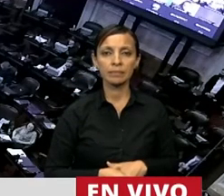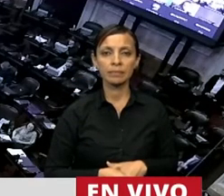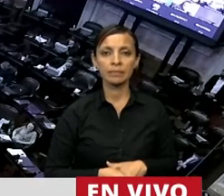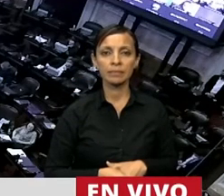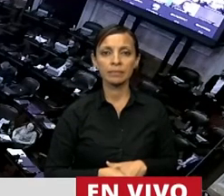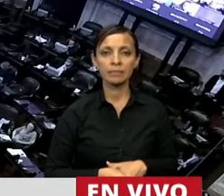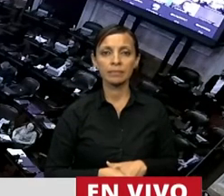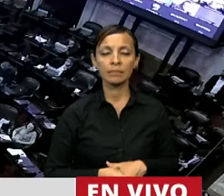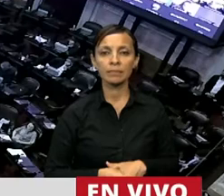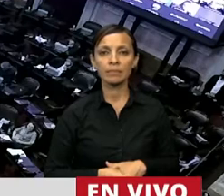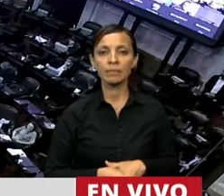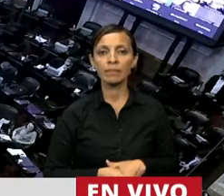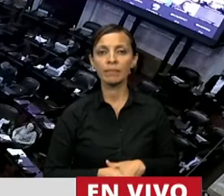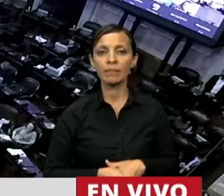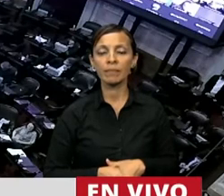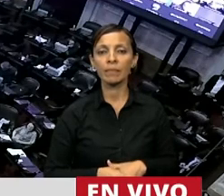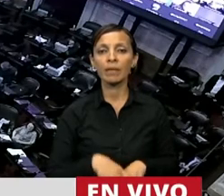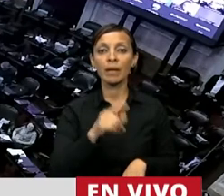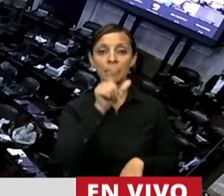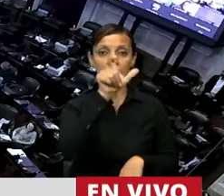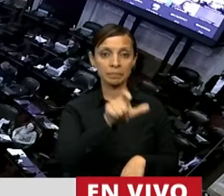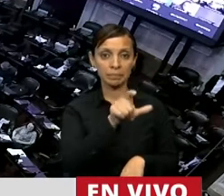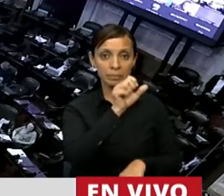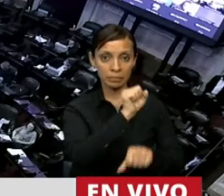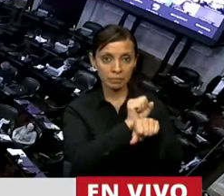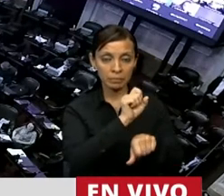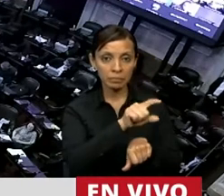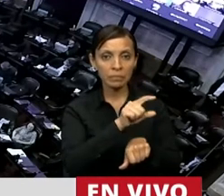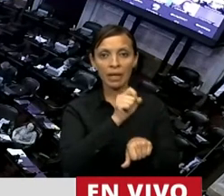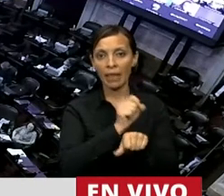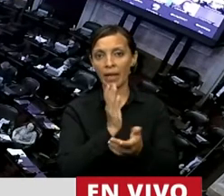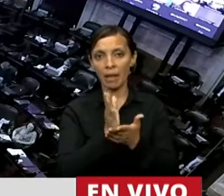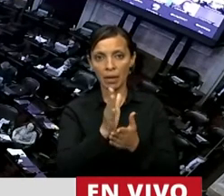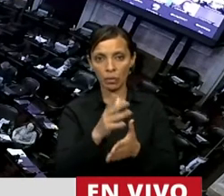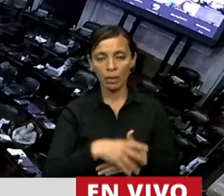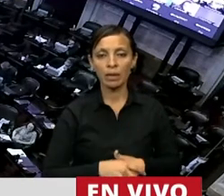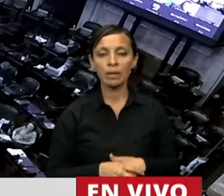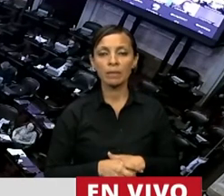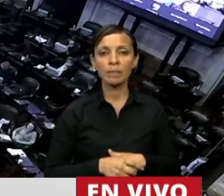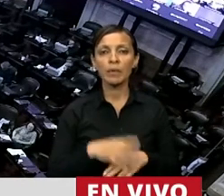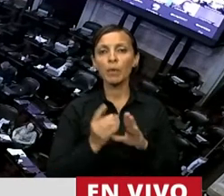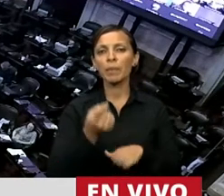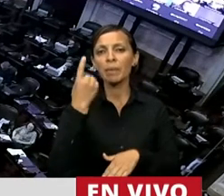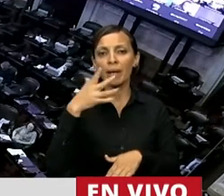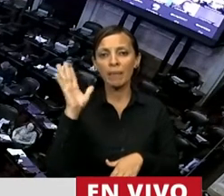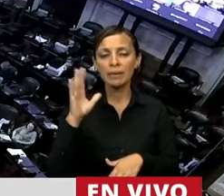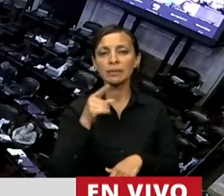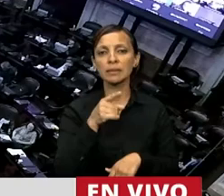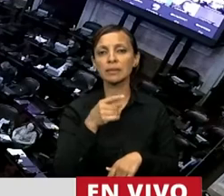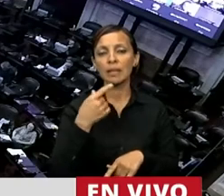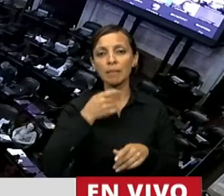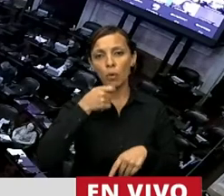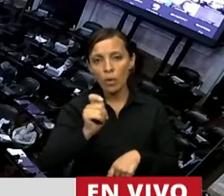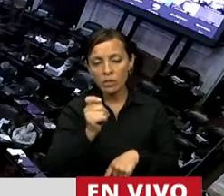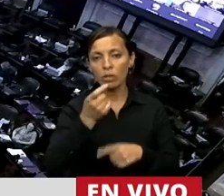Luna fue condenado a cadena perpétua y por primera vez se llevó a cabo un